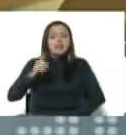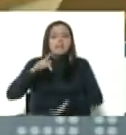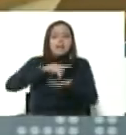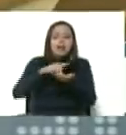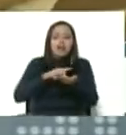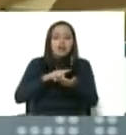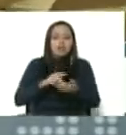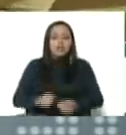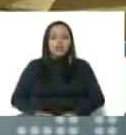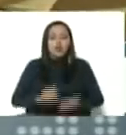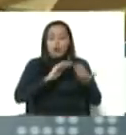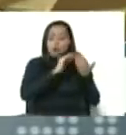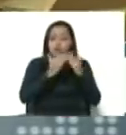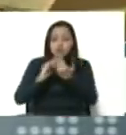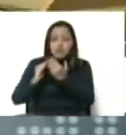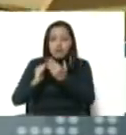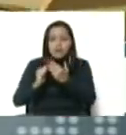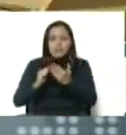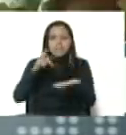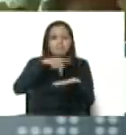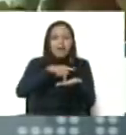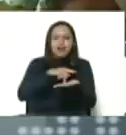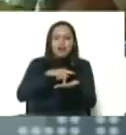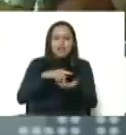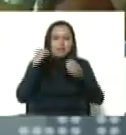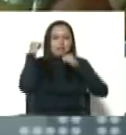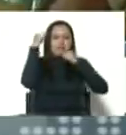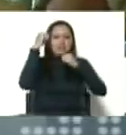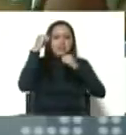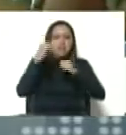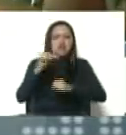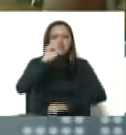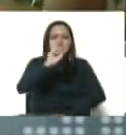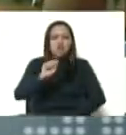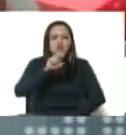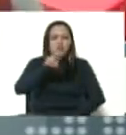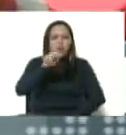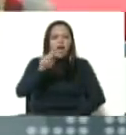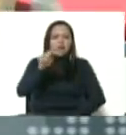comunera, parroquia invicta, Suata.